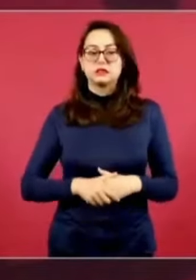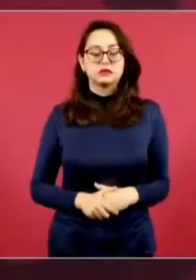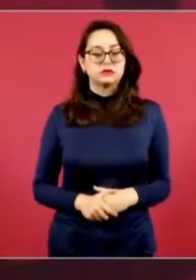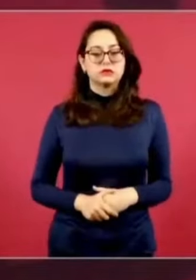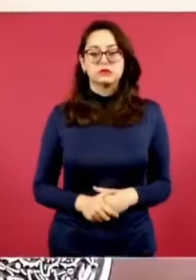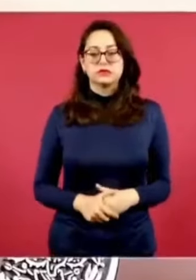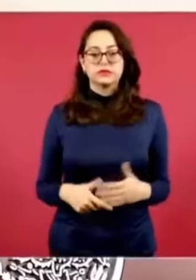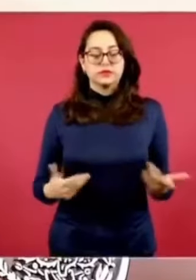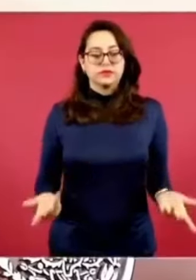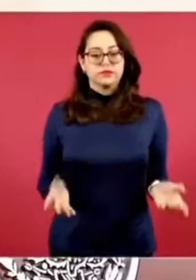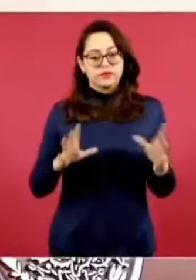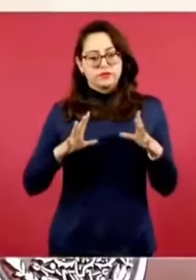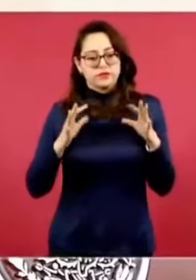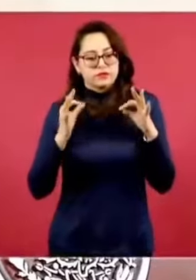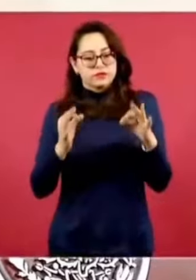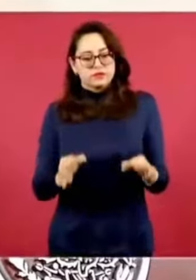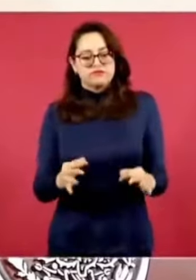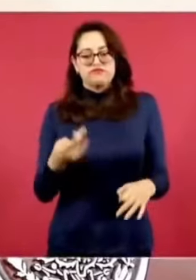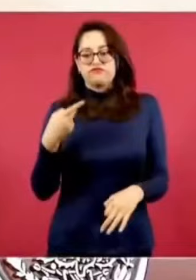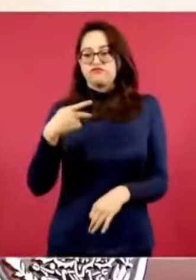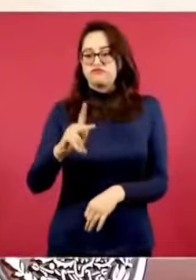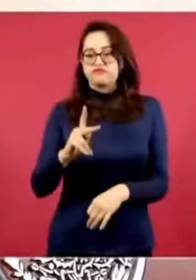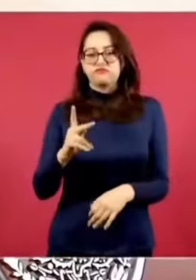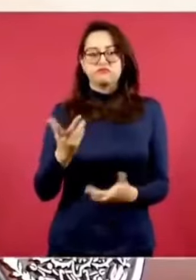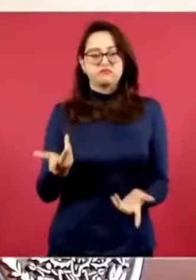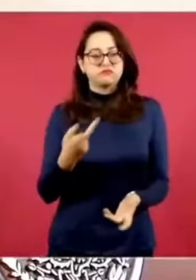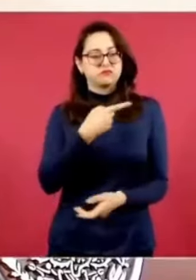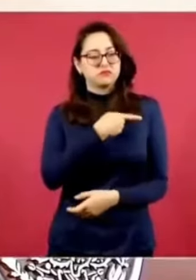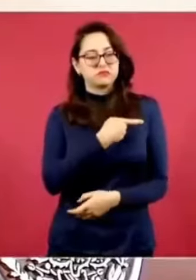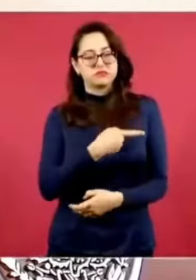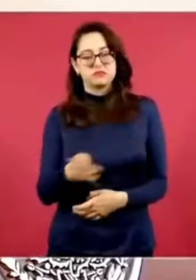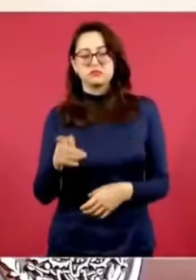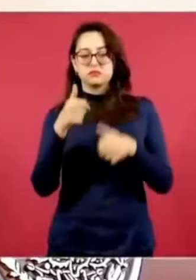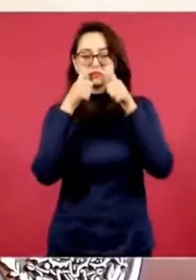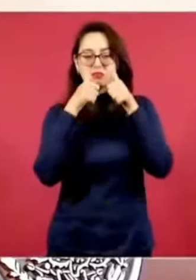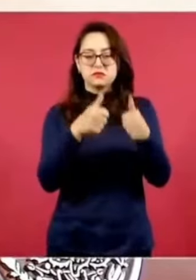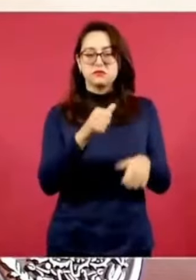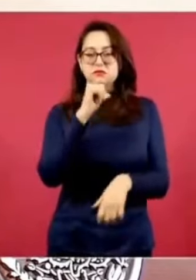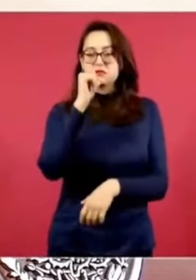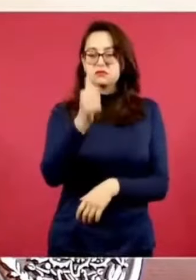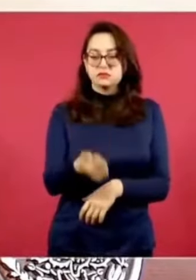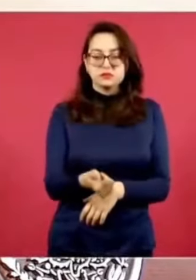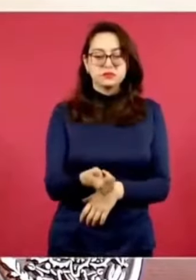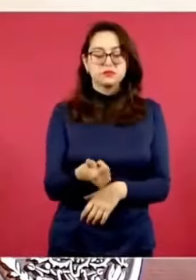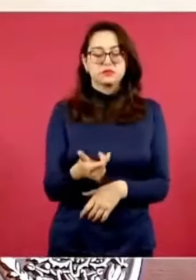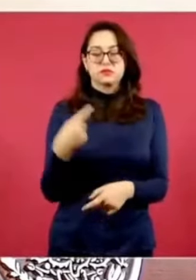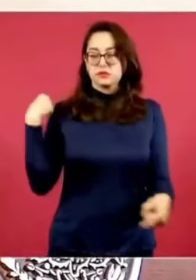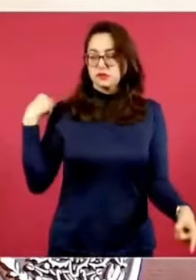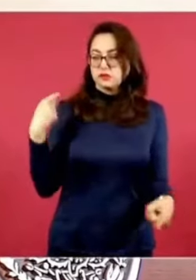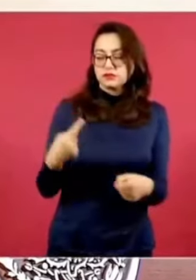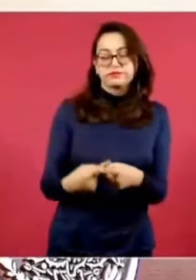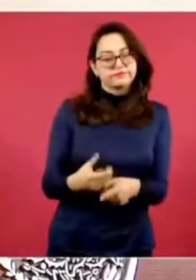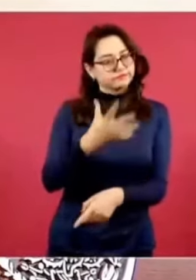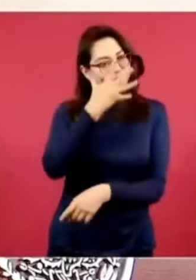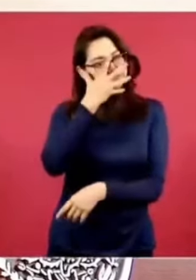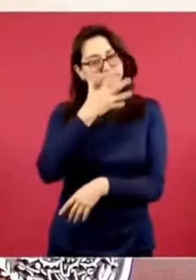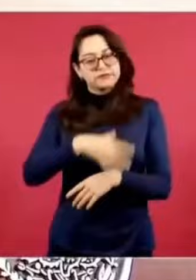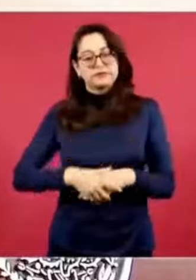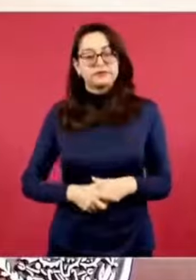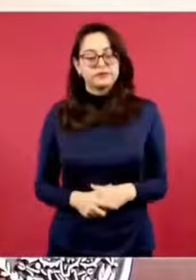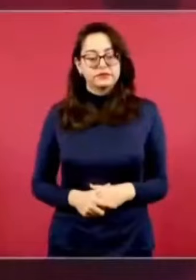son los pueblos más abandonados y pobres, los pueblos originarios. Entonces,